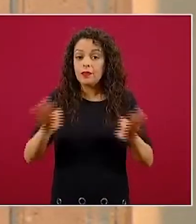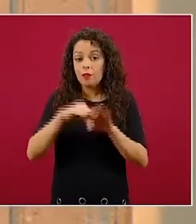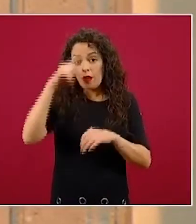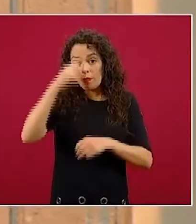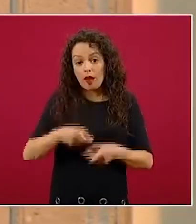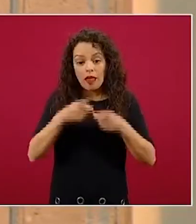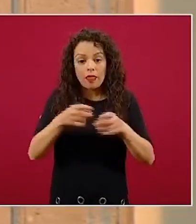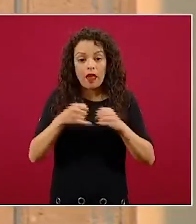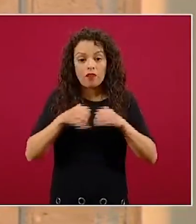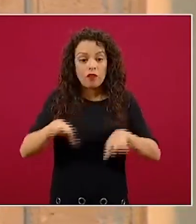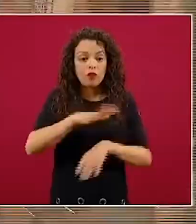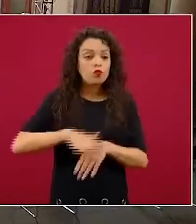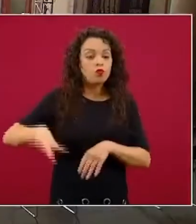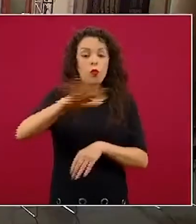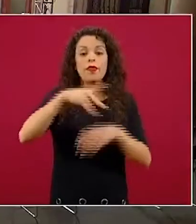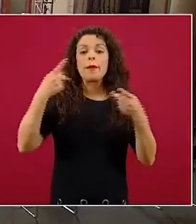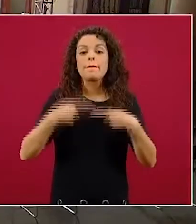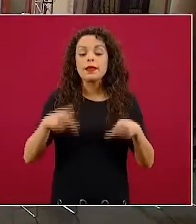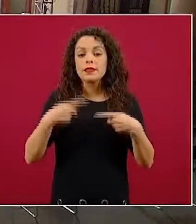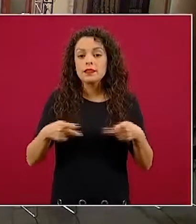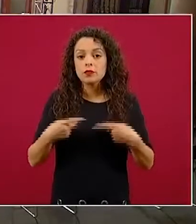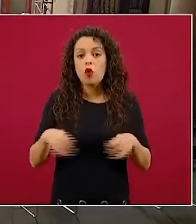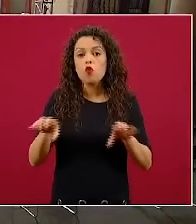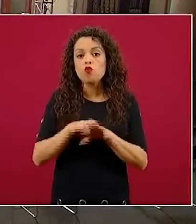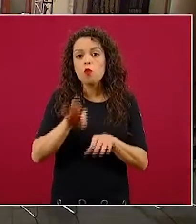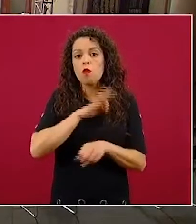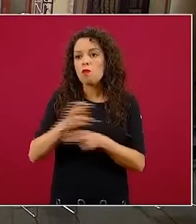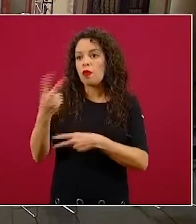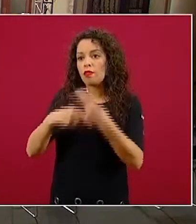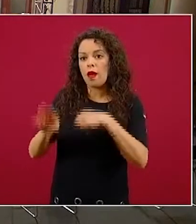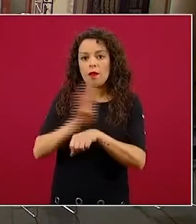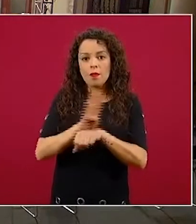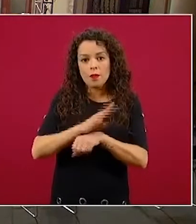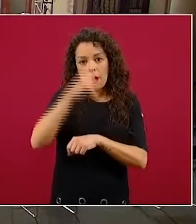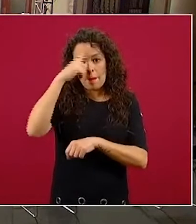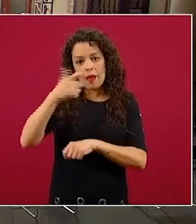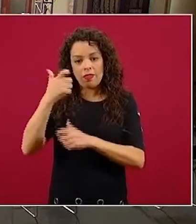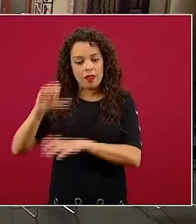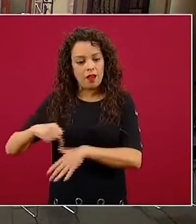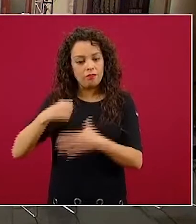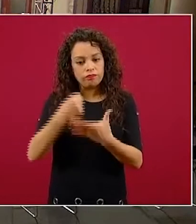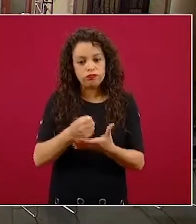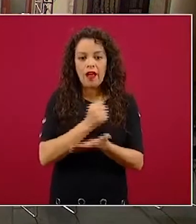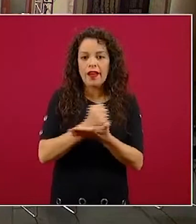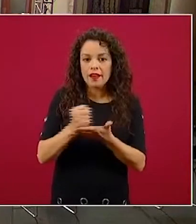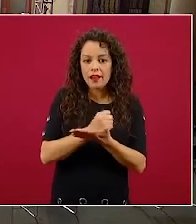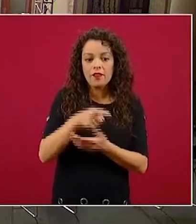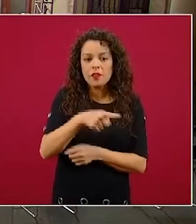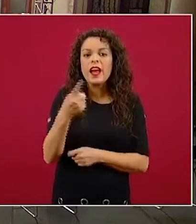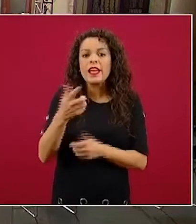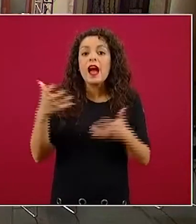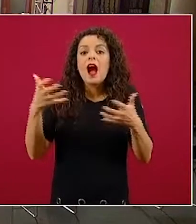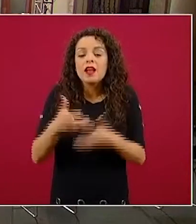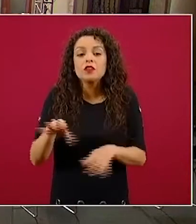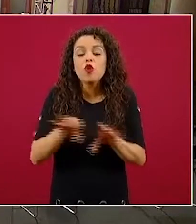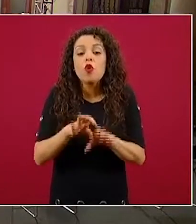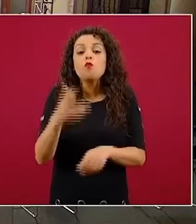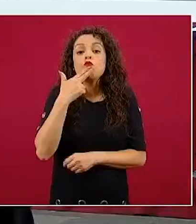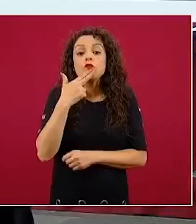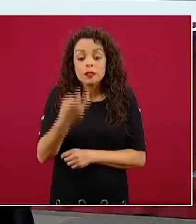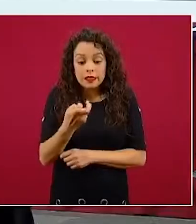informar a las personas en qué se pueden beneficiar en tipos de financiamiento y qué pudieran hacer con esto, ¿no? Adelante.